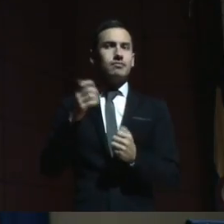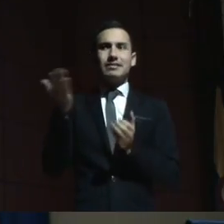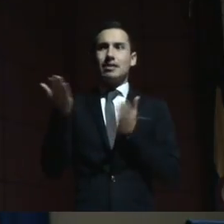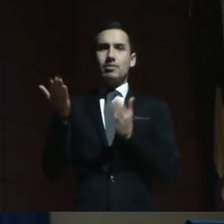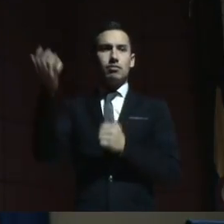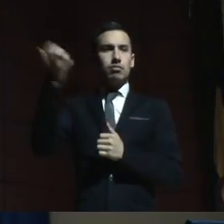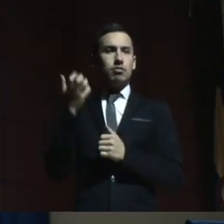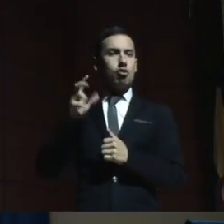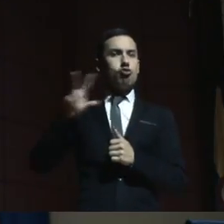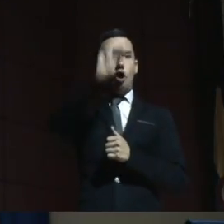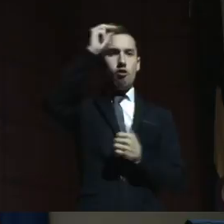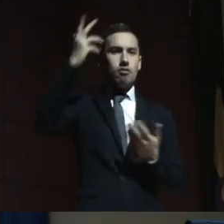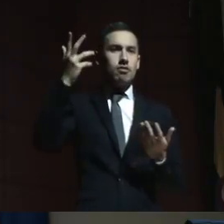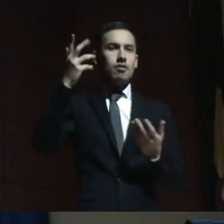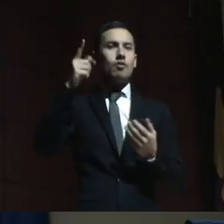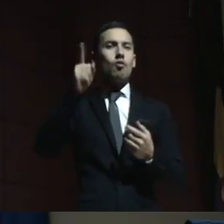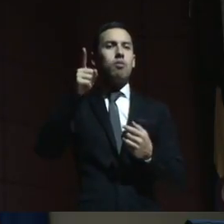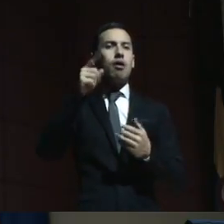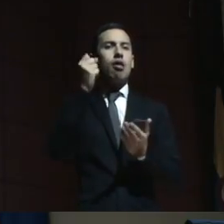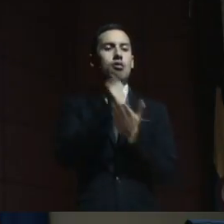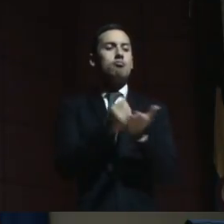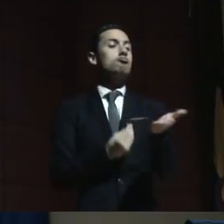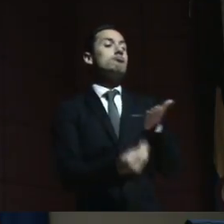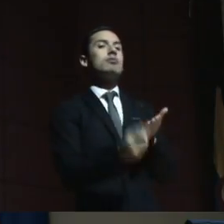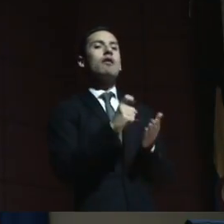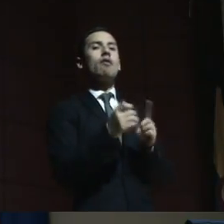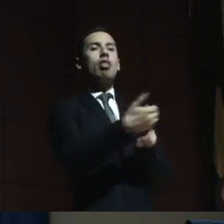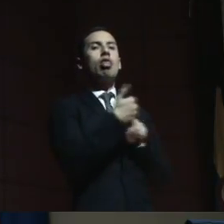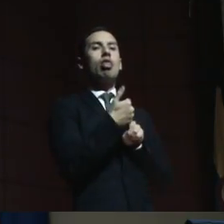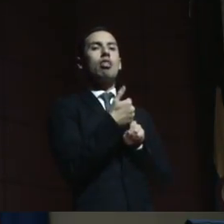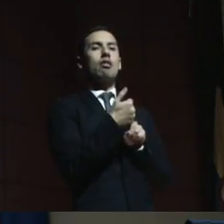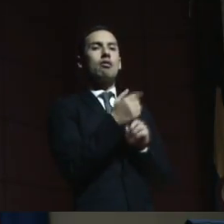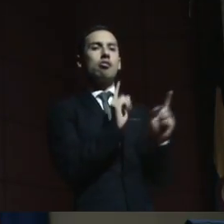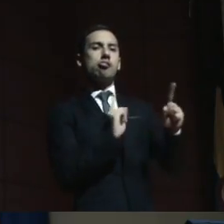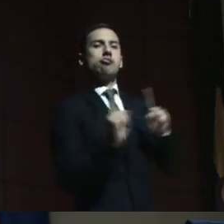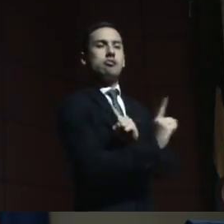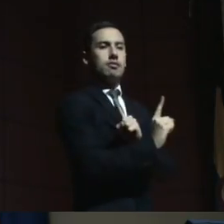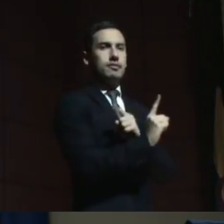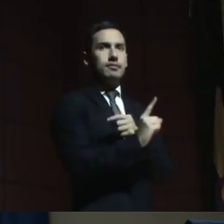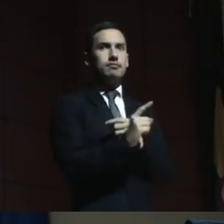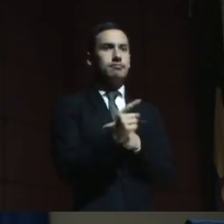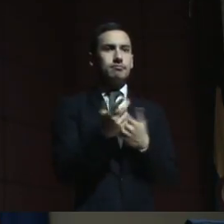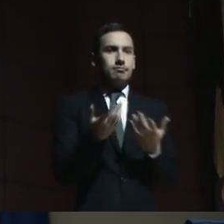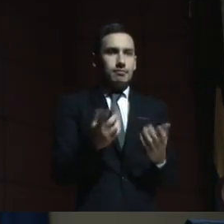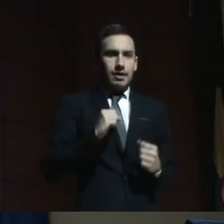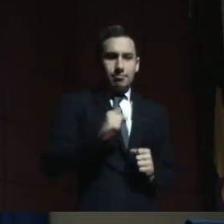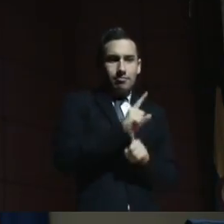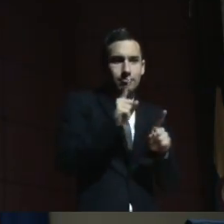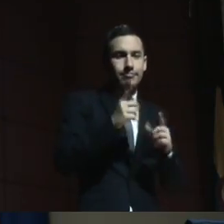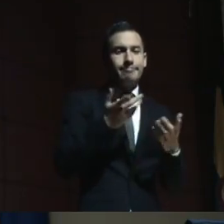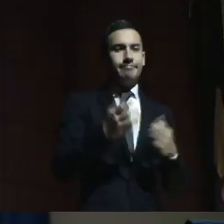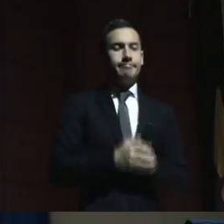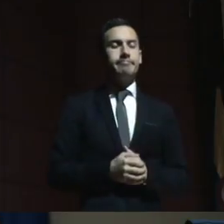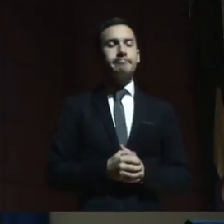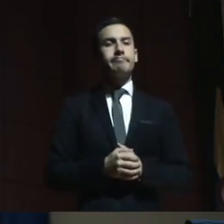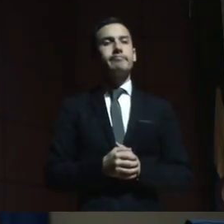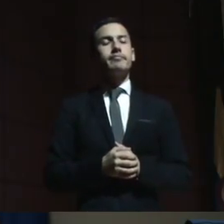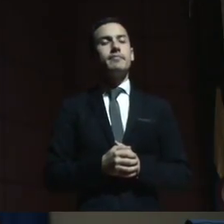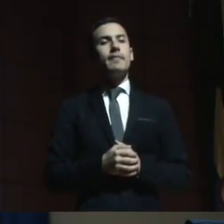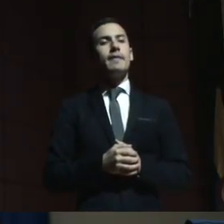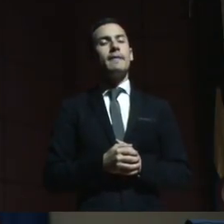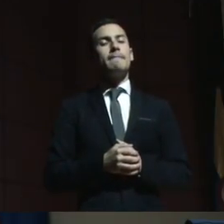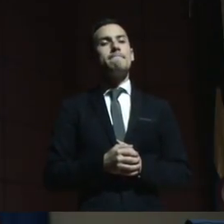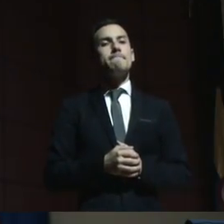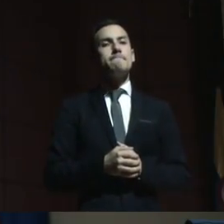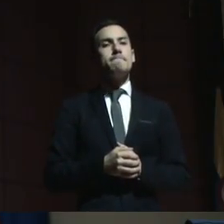se está negando pues como un derecho a dar la pensión a esta persona. A las familias